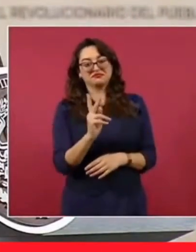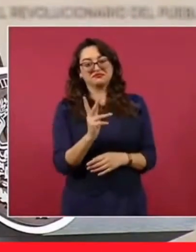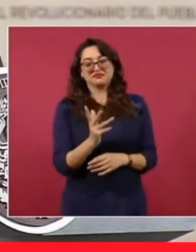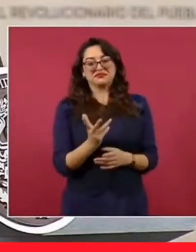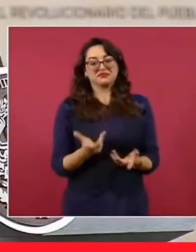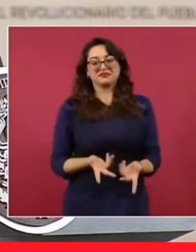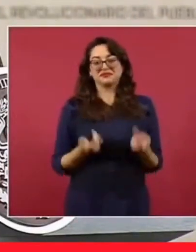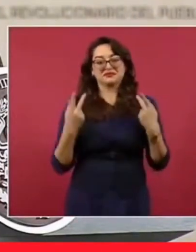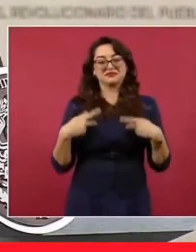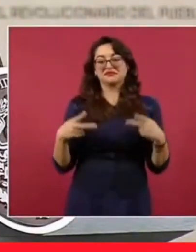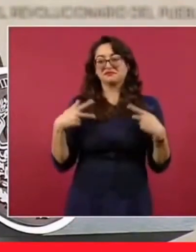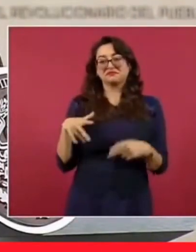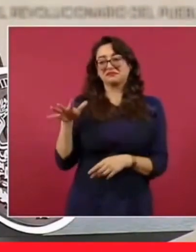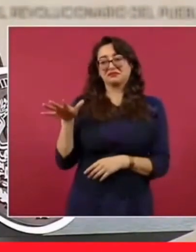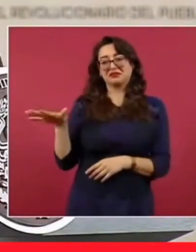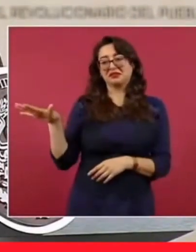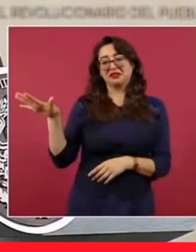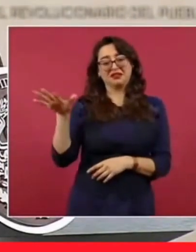ramplona